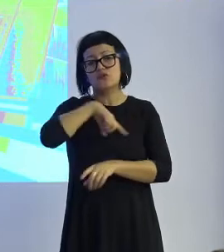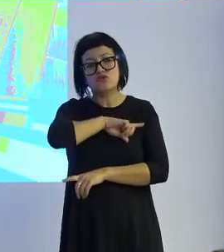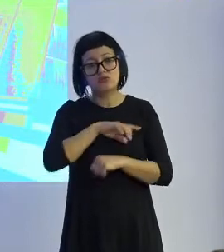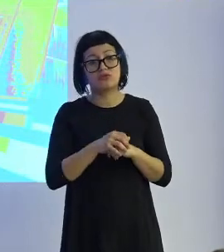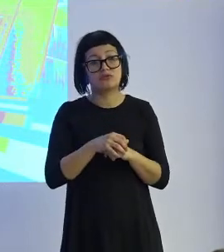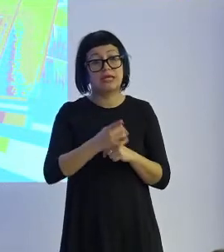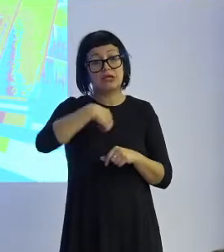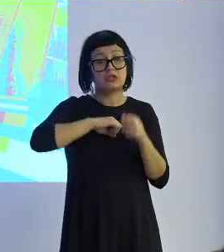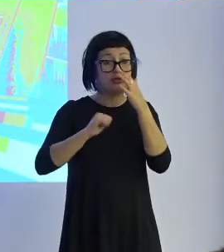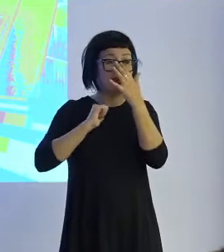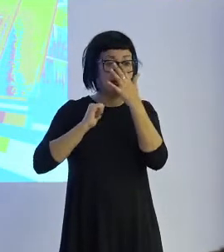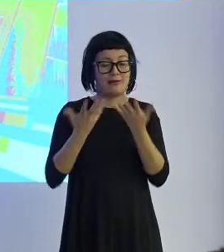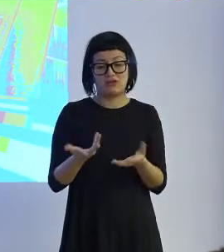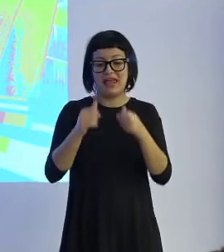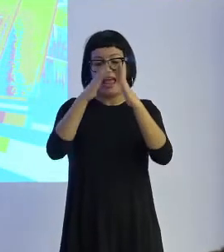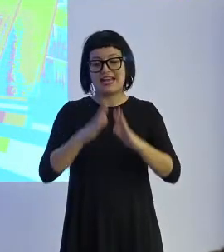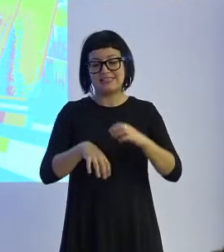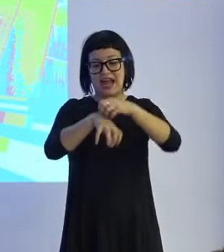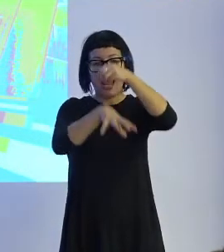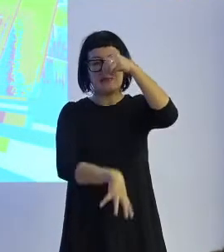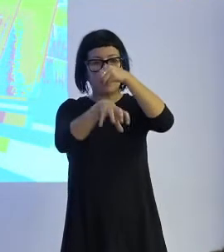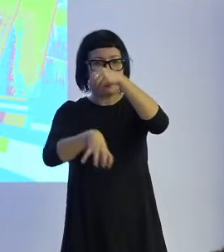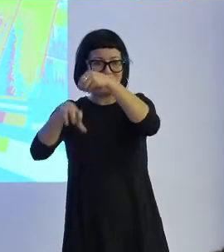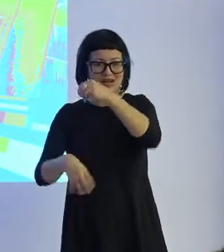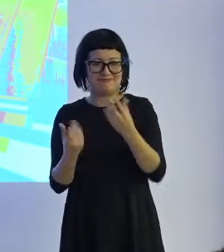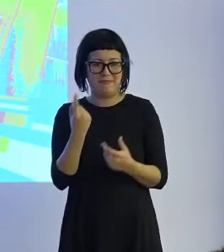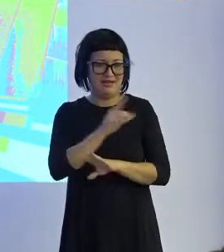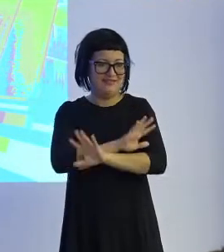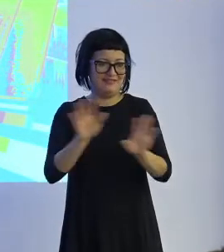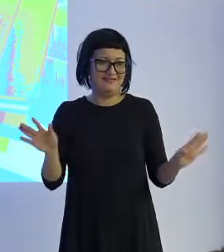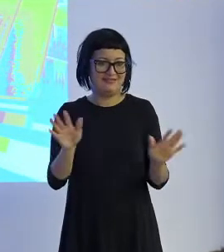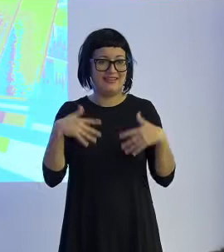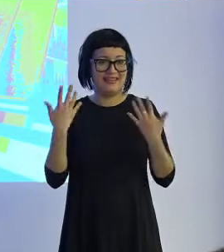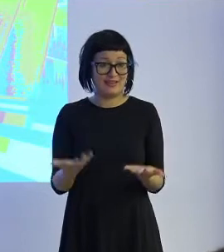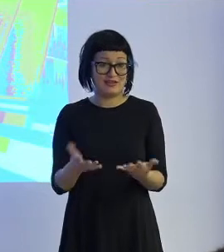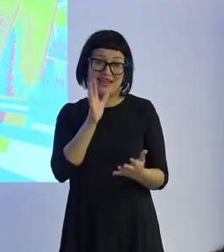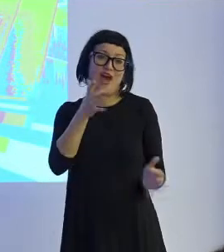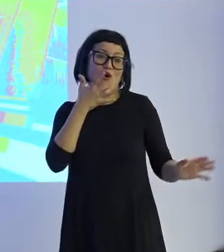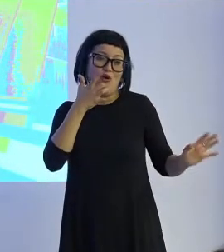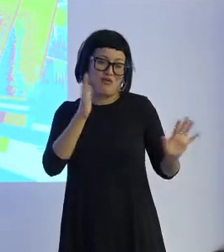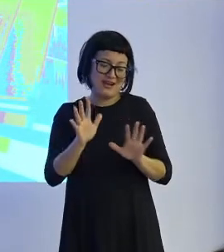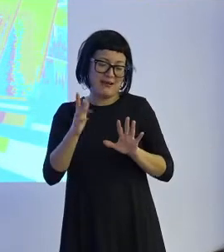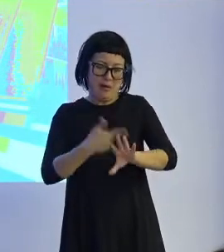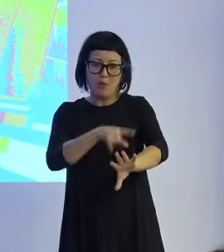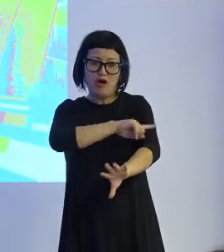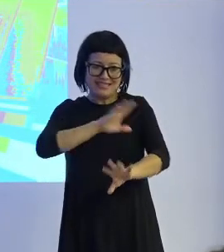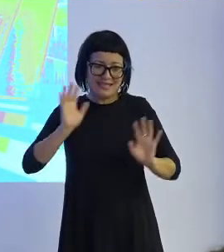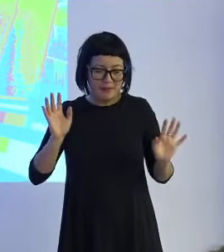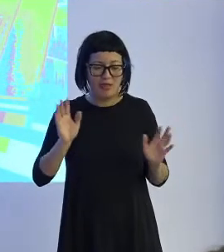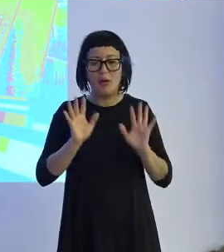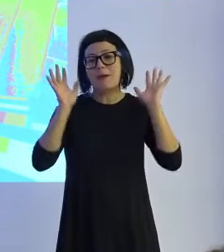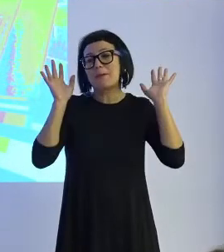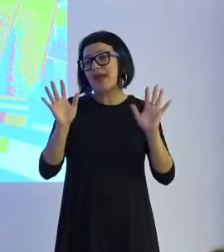Y tendríamos la casa llena de aspiradoras. Bien. Como digo, era un ejemplo muy llevado al extremo. ¿De acuerdo?